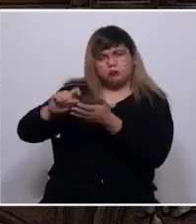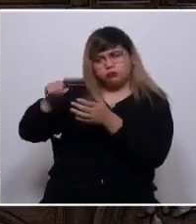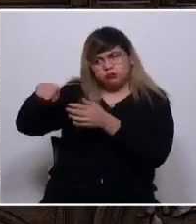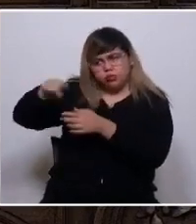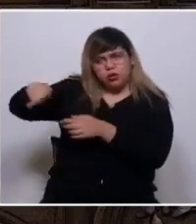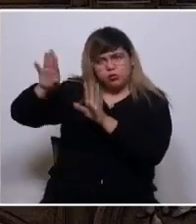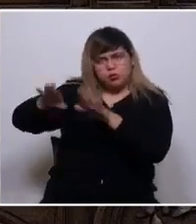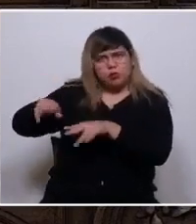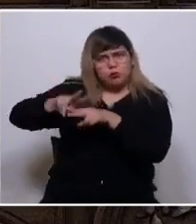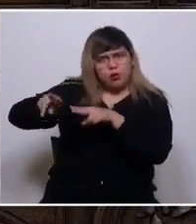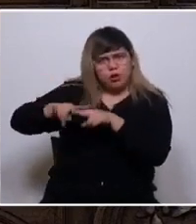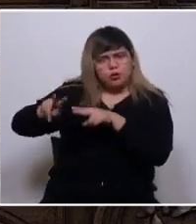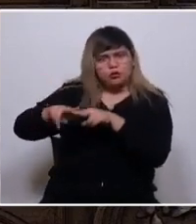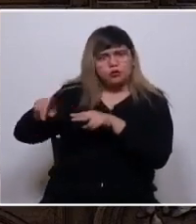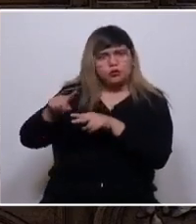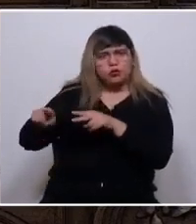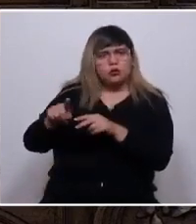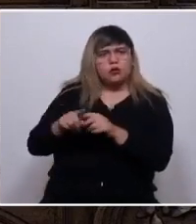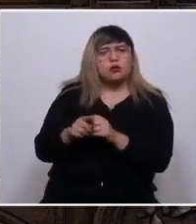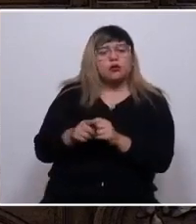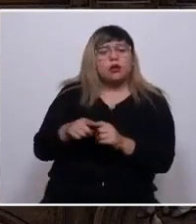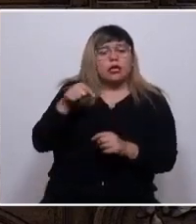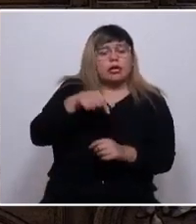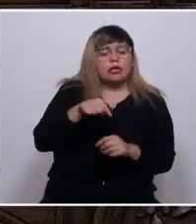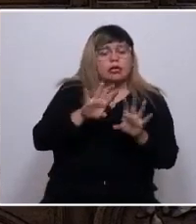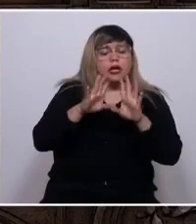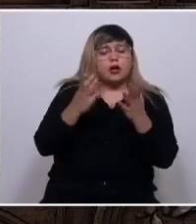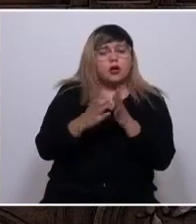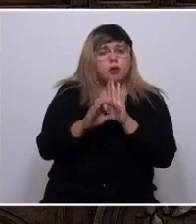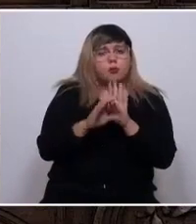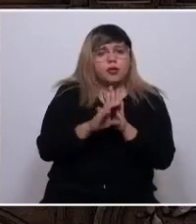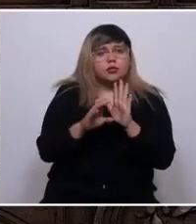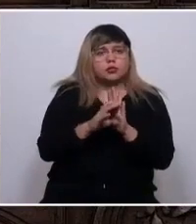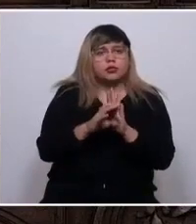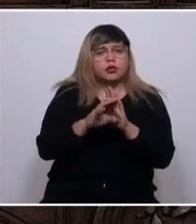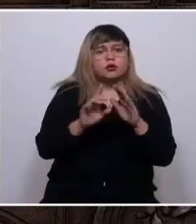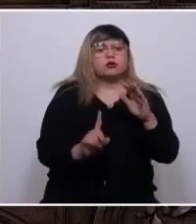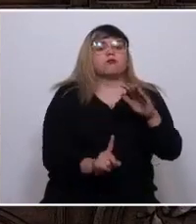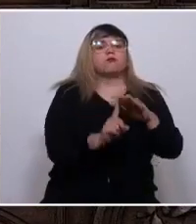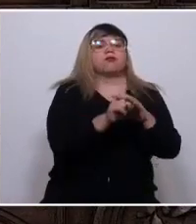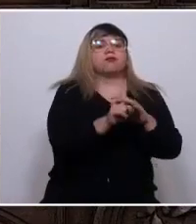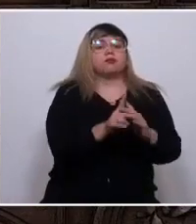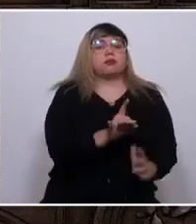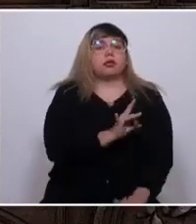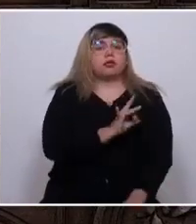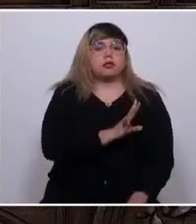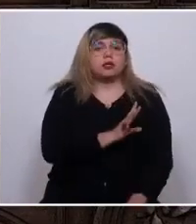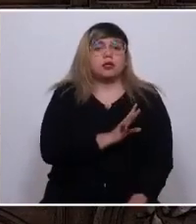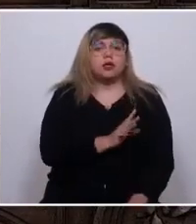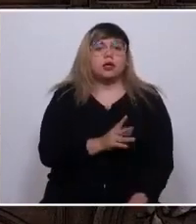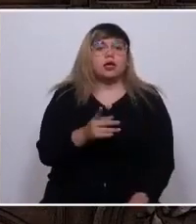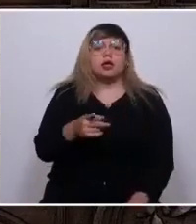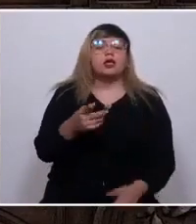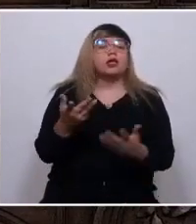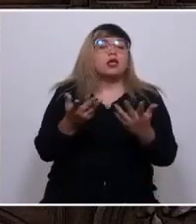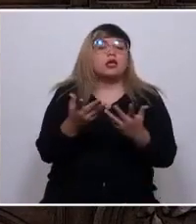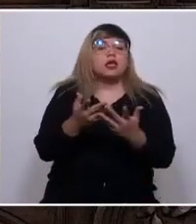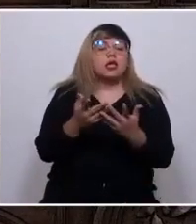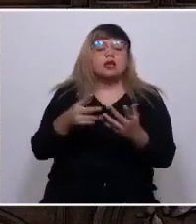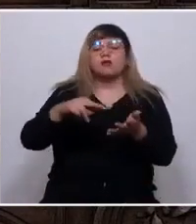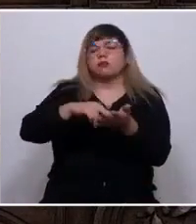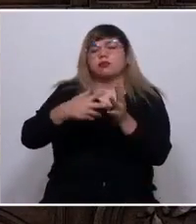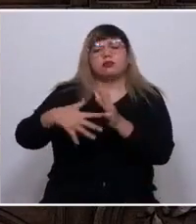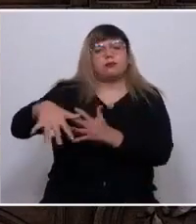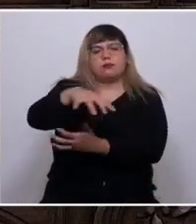Quienes pretenden que el guión de esta convención sea la refundación de Chile, solo nos llevan a un desenlace trágico.